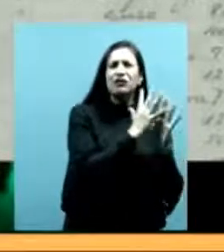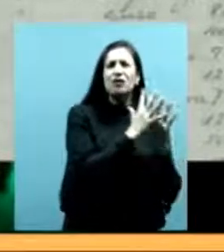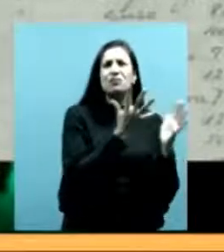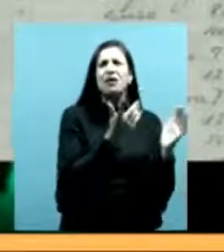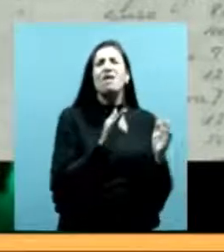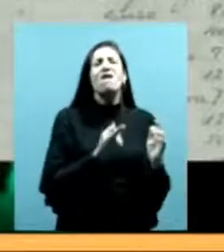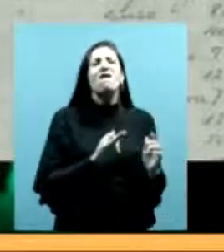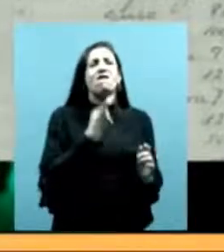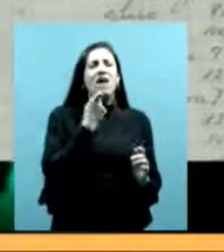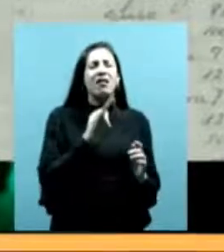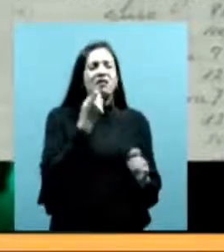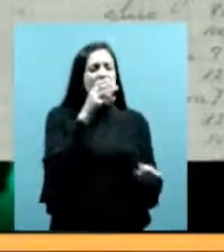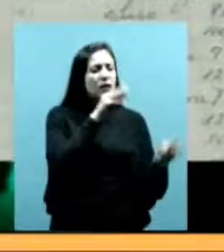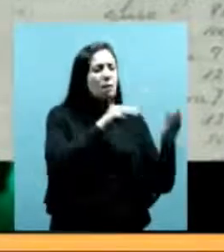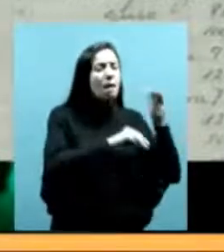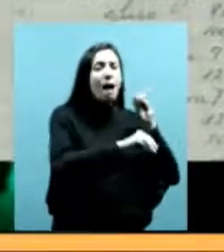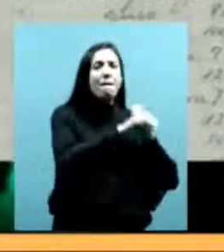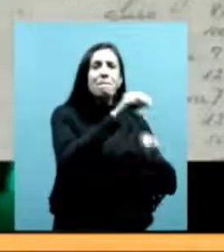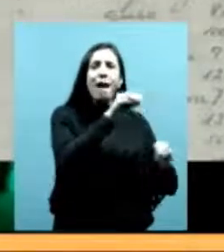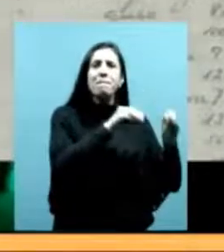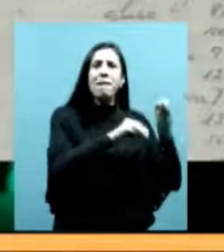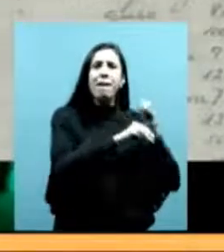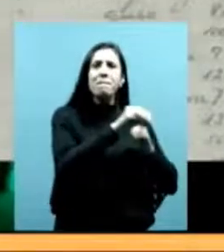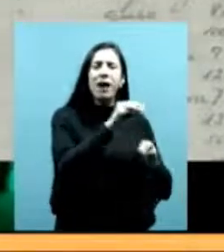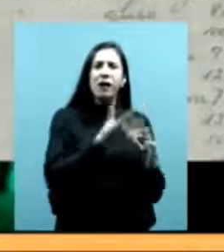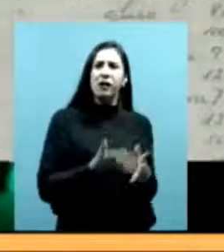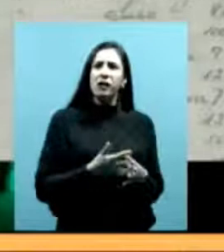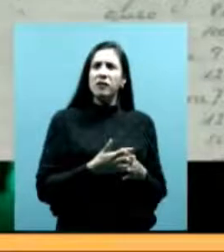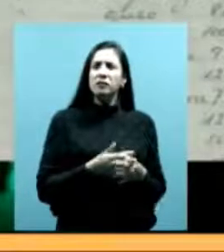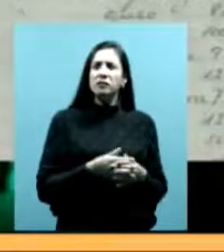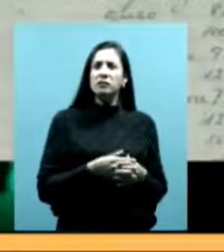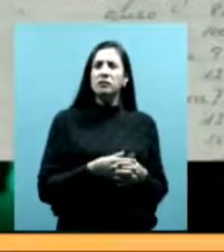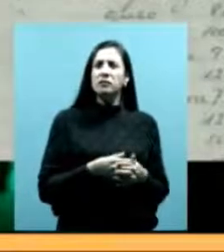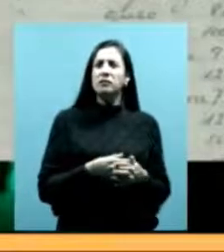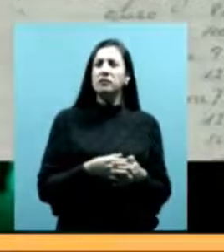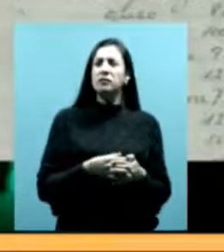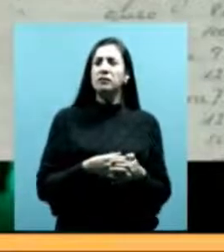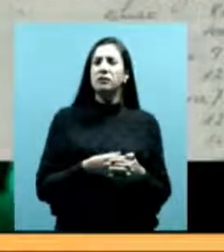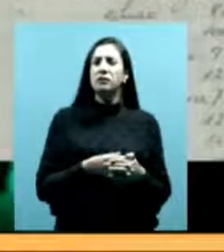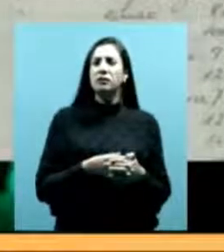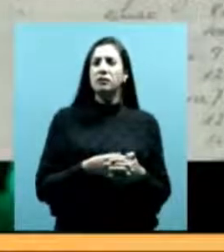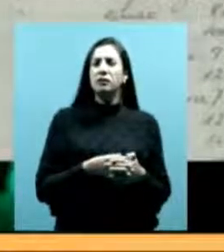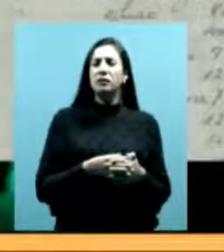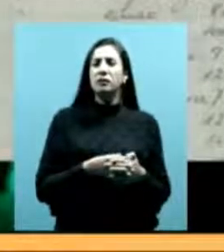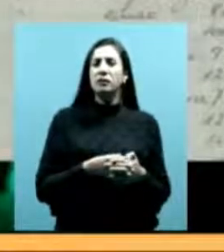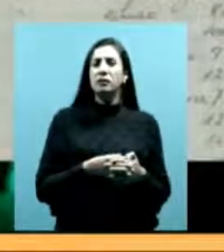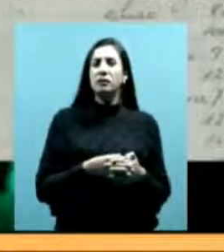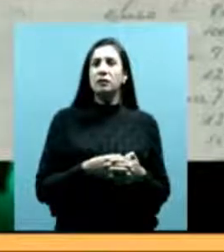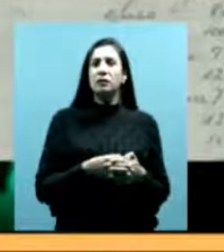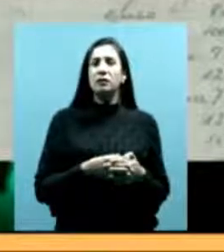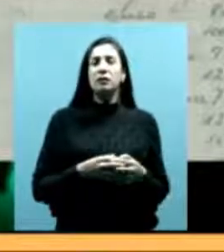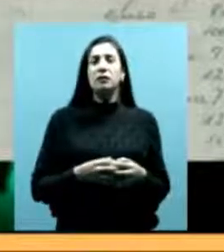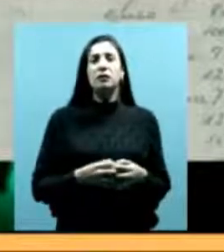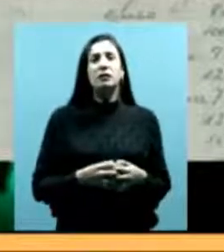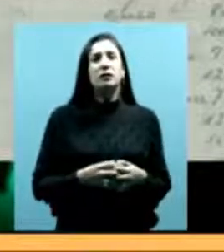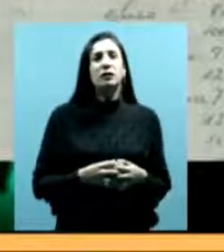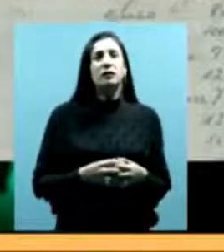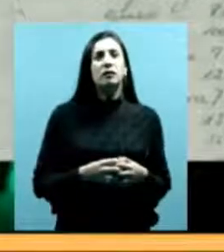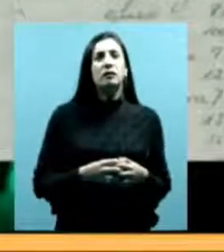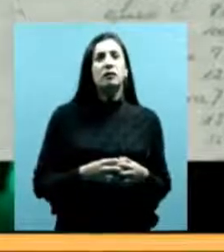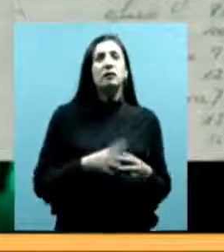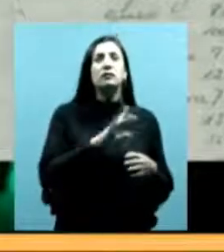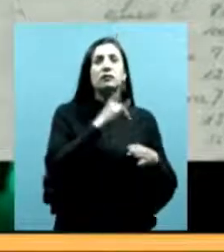cuenta. Decía mi papá que no teníamos que salir. Hacer pie siempre en la tierra, no dejar llevarse por delante y no hacer muchas